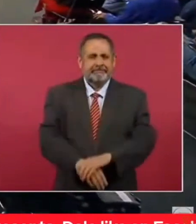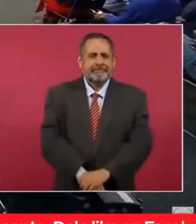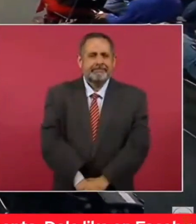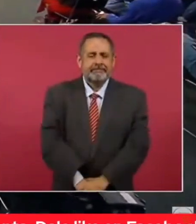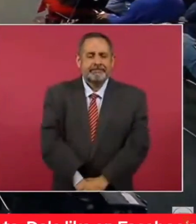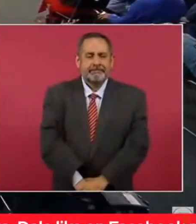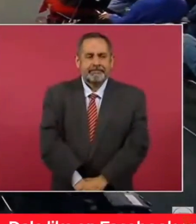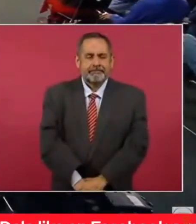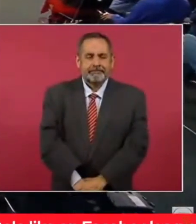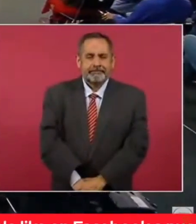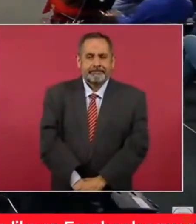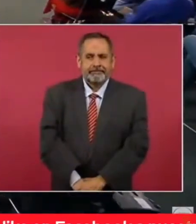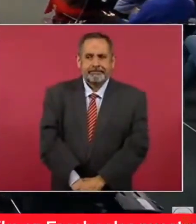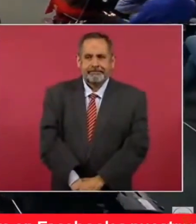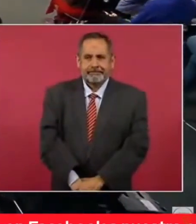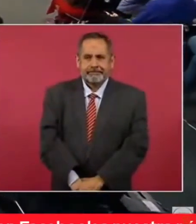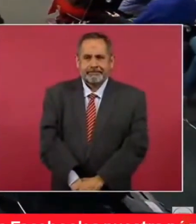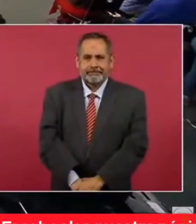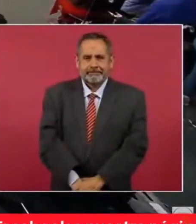ahora,